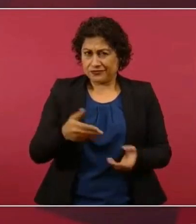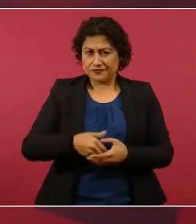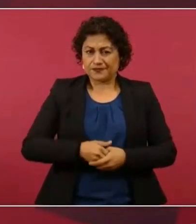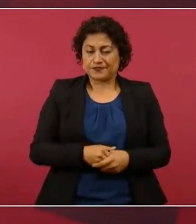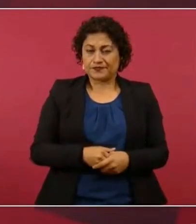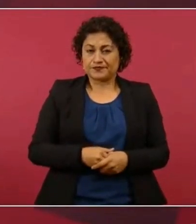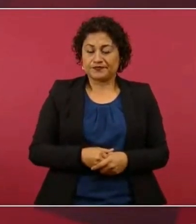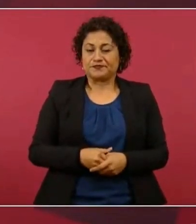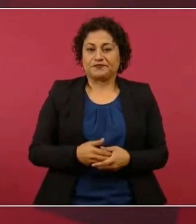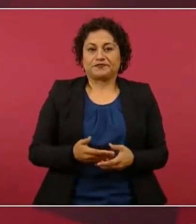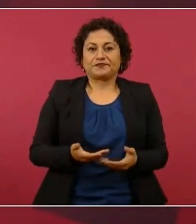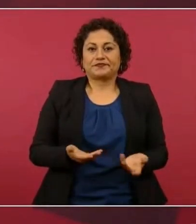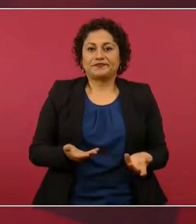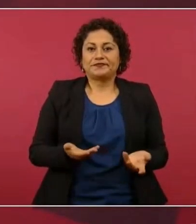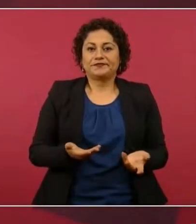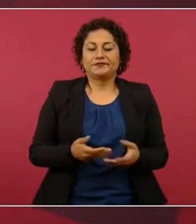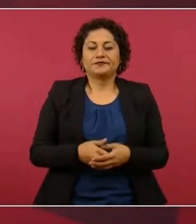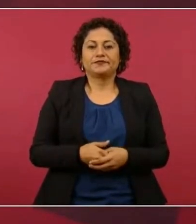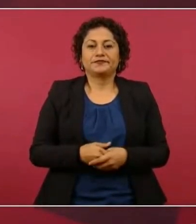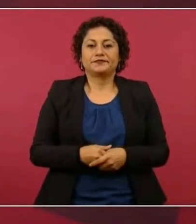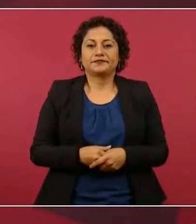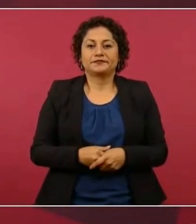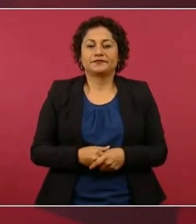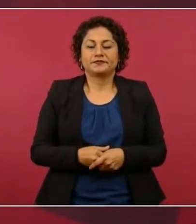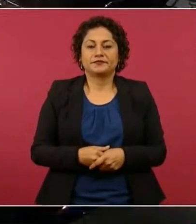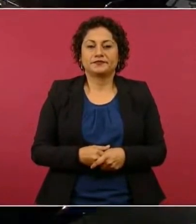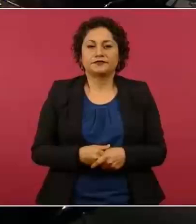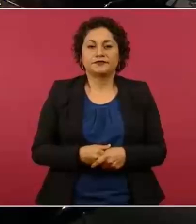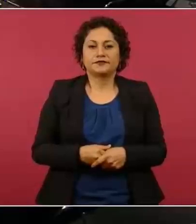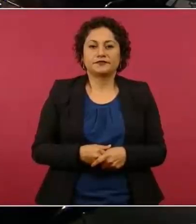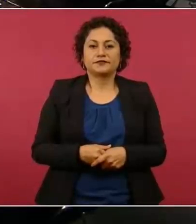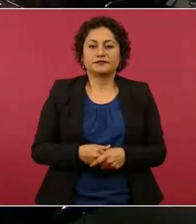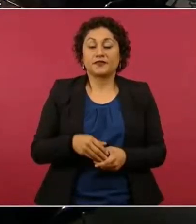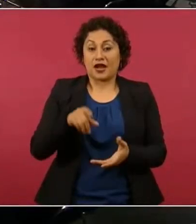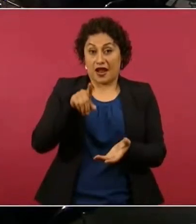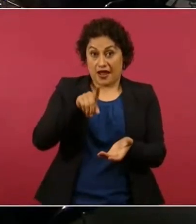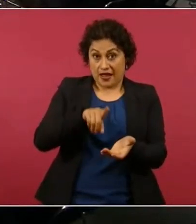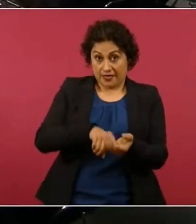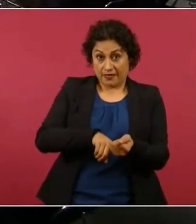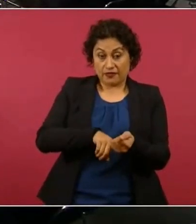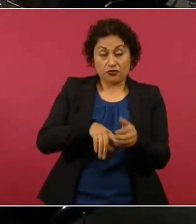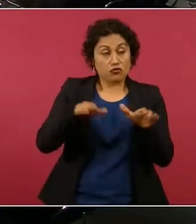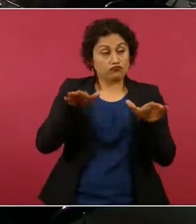los que trabajaban ahí en el aeropuerto